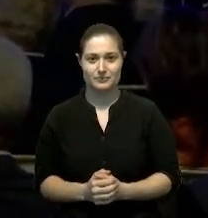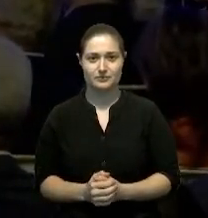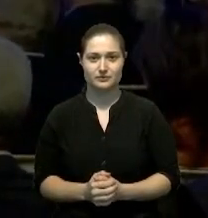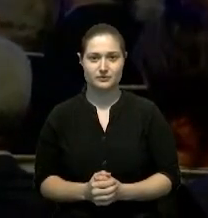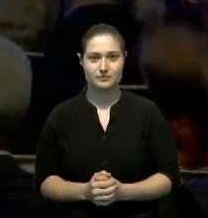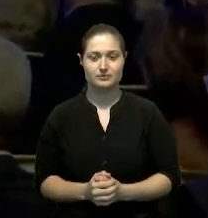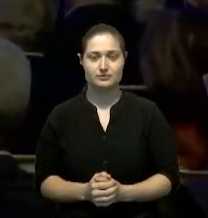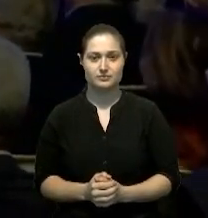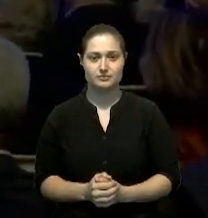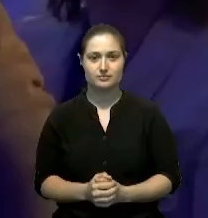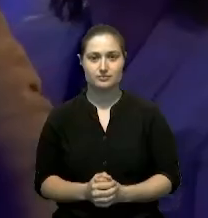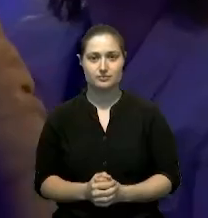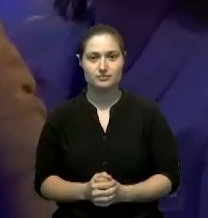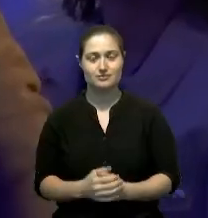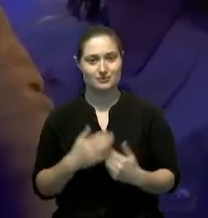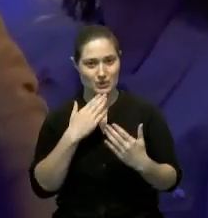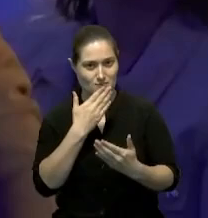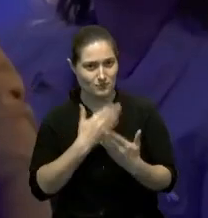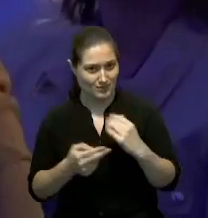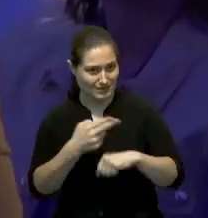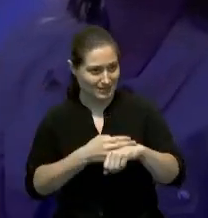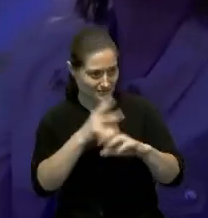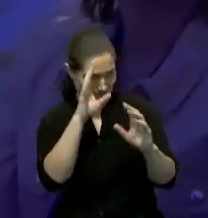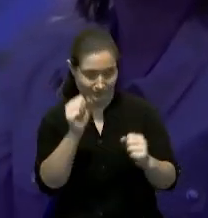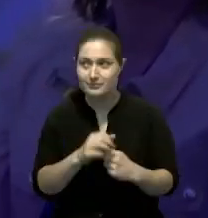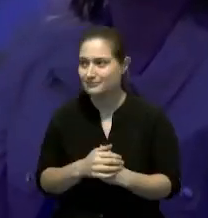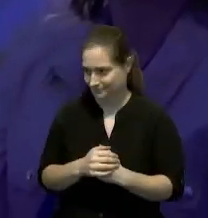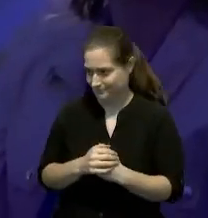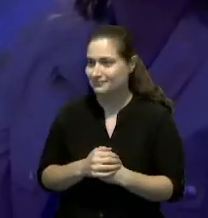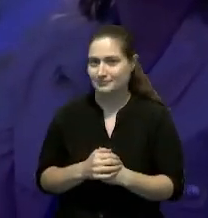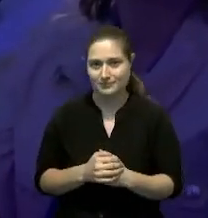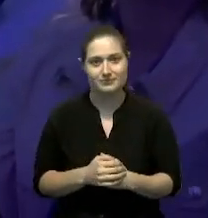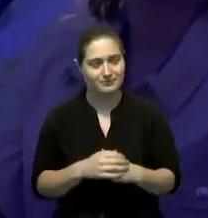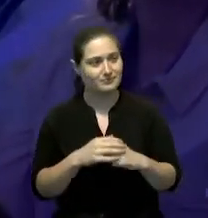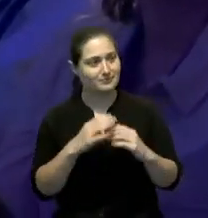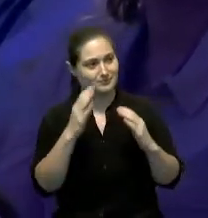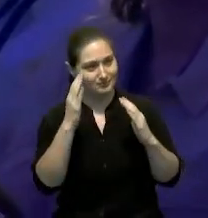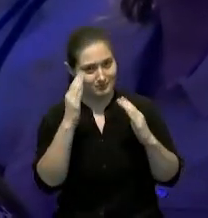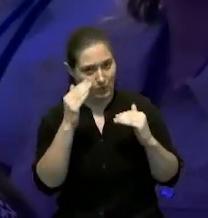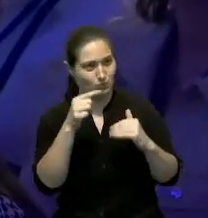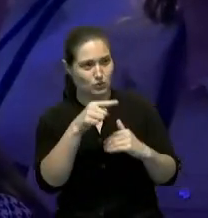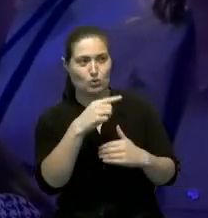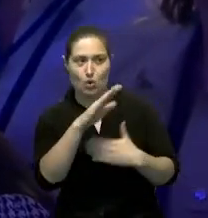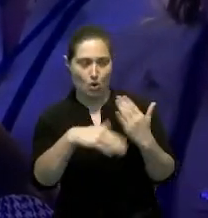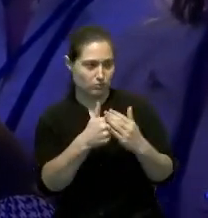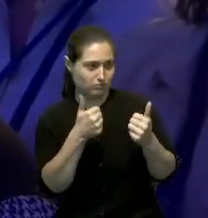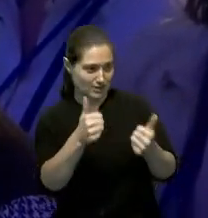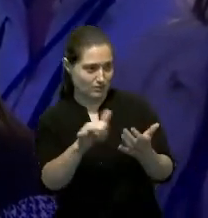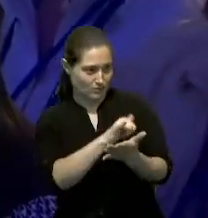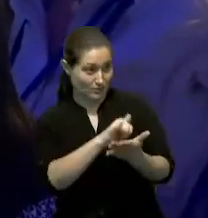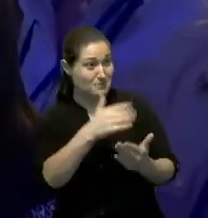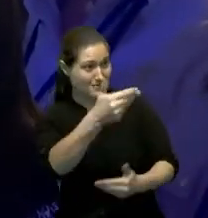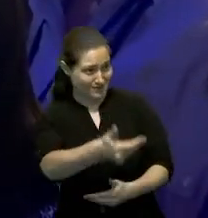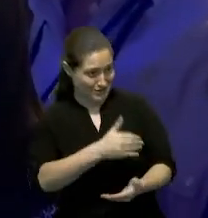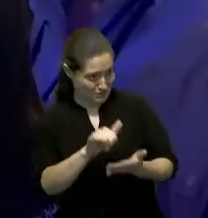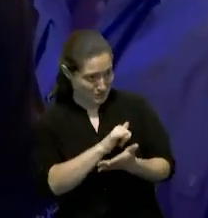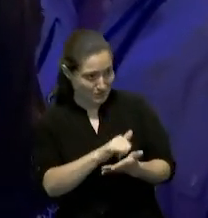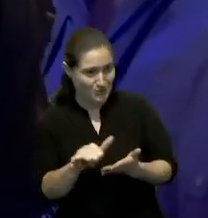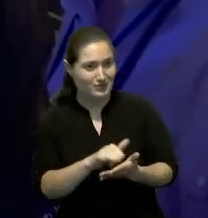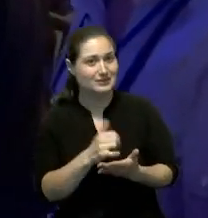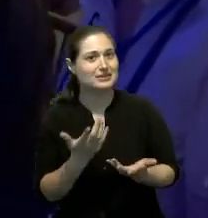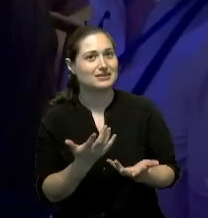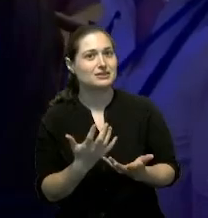ok gracias buenas tardes presidente esperanzas de baños de univisión nueva york bienvenido a nueva york y bueno hay que